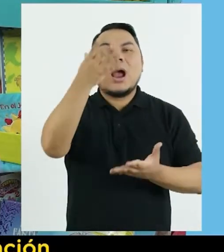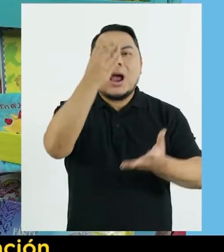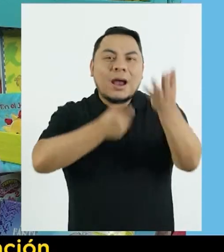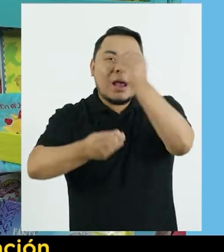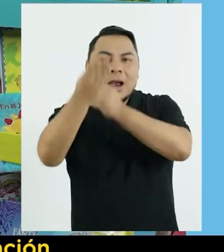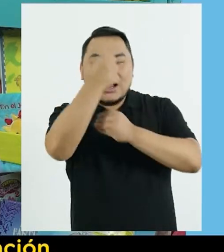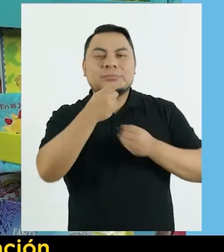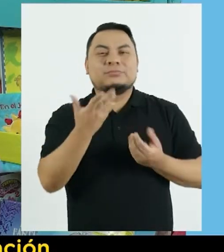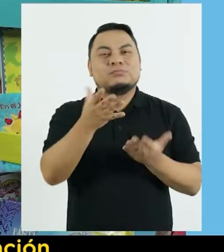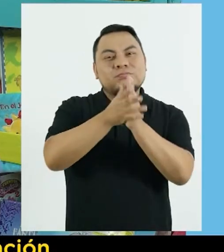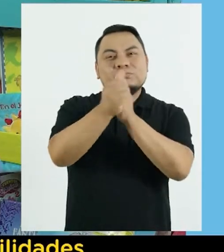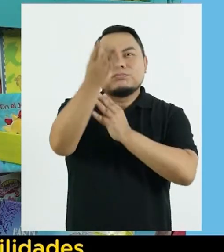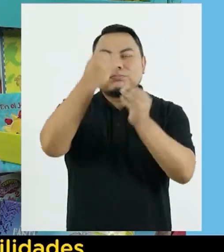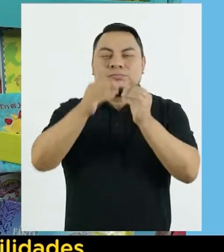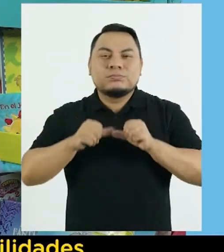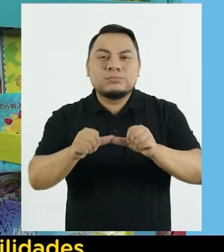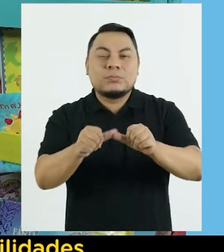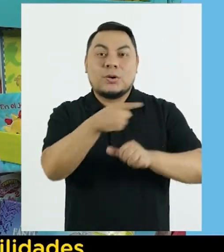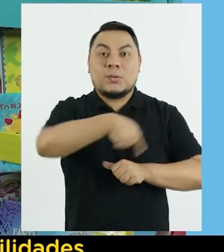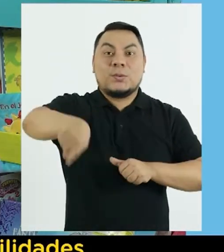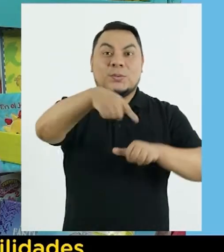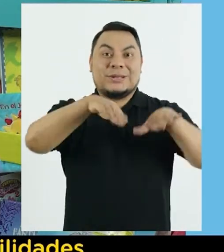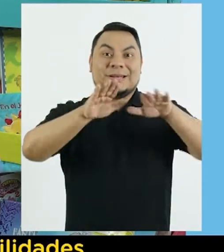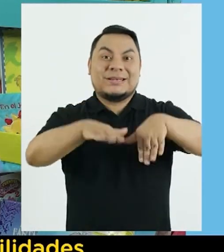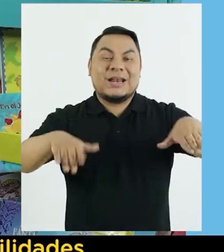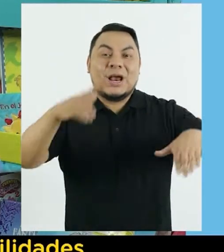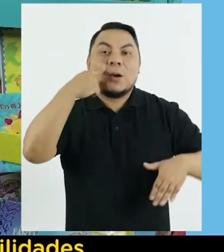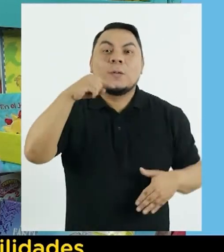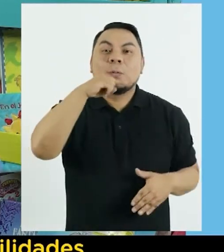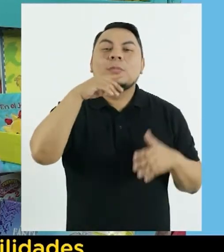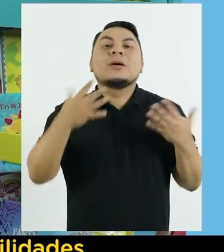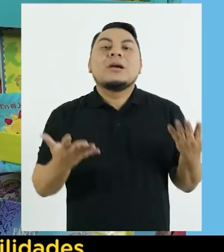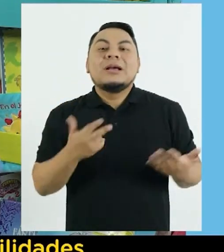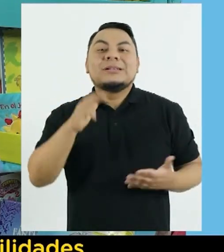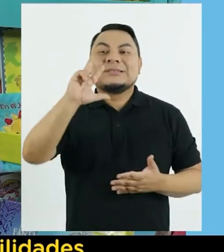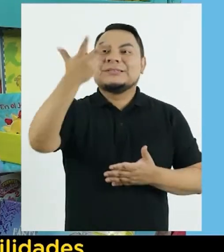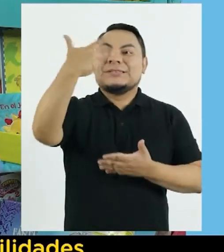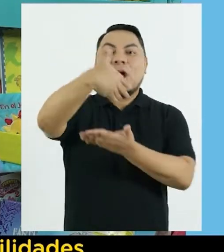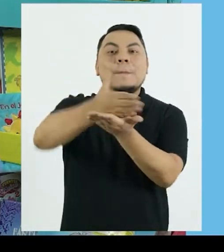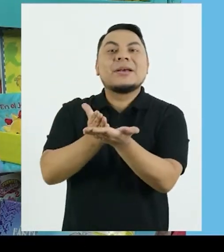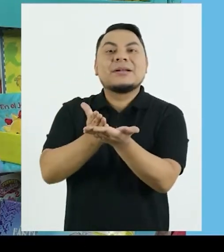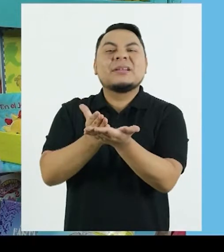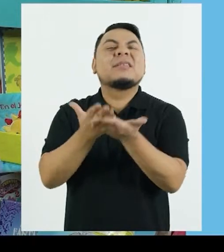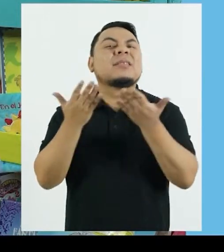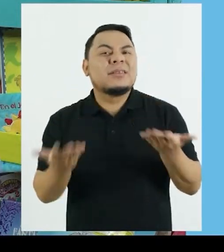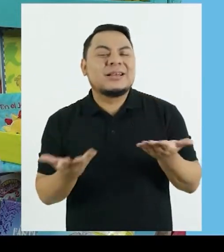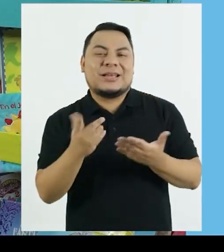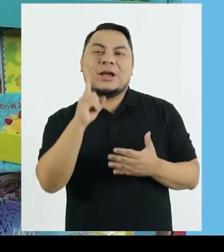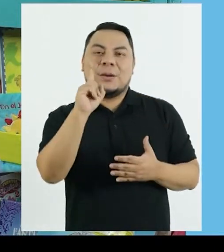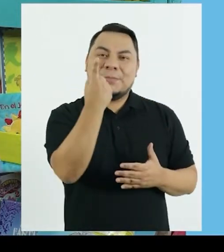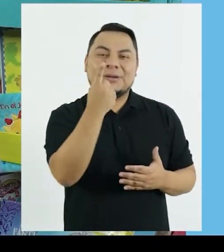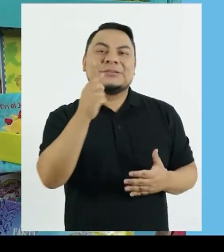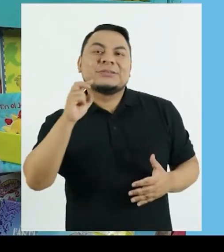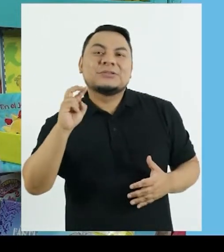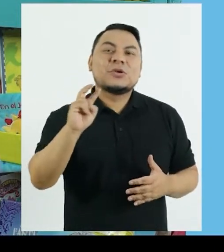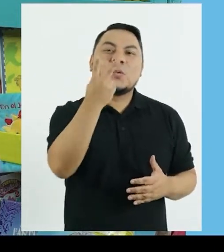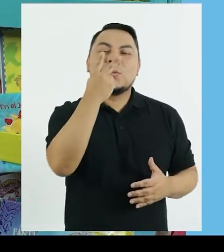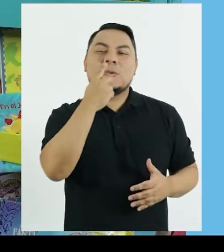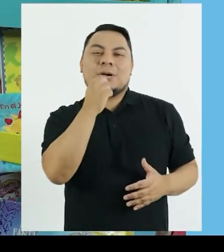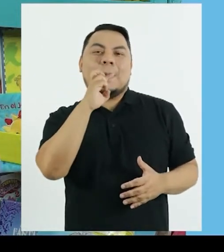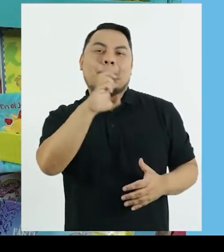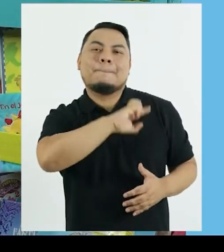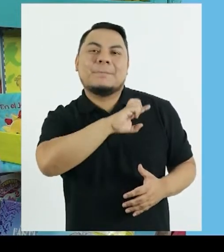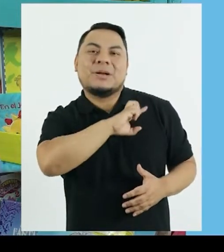Ministerio de Educación para continuar con el desarrollo de habilidades de niños y niños del